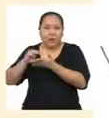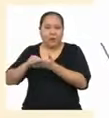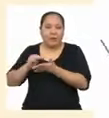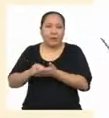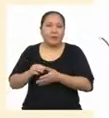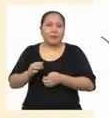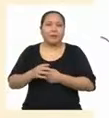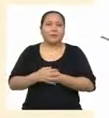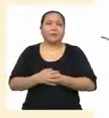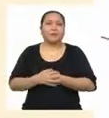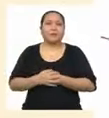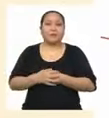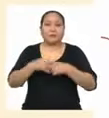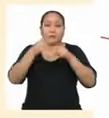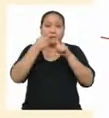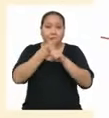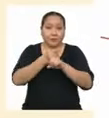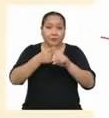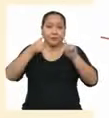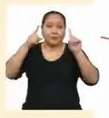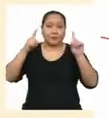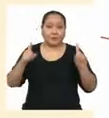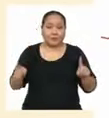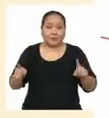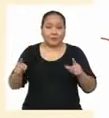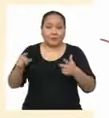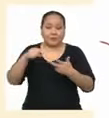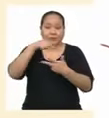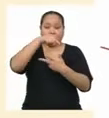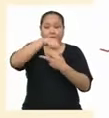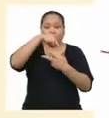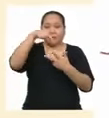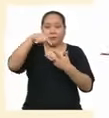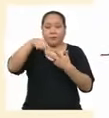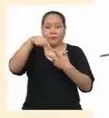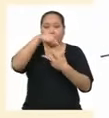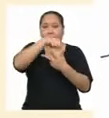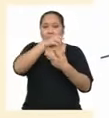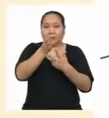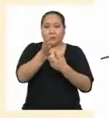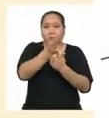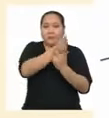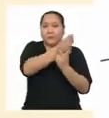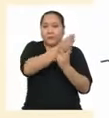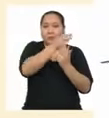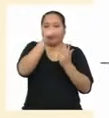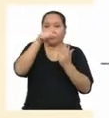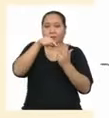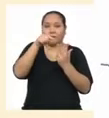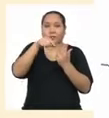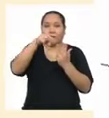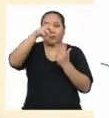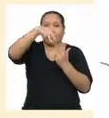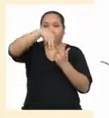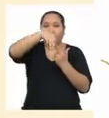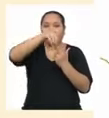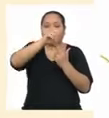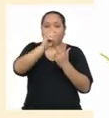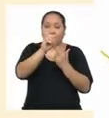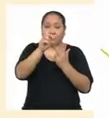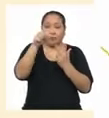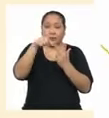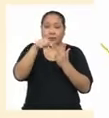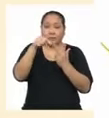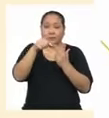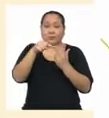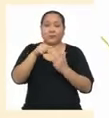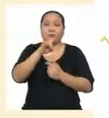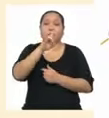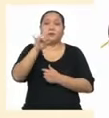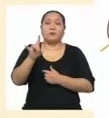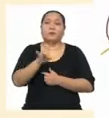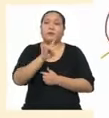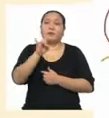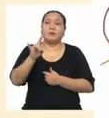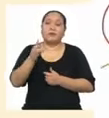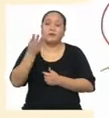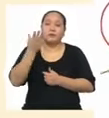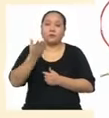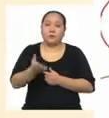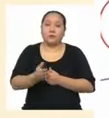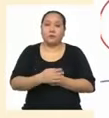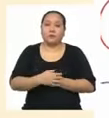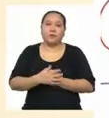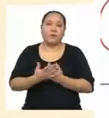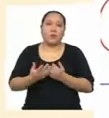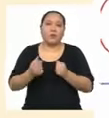importante A comparación de las otras medidas de tendencia central Es que la moda la vamos a utilizar Para